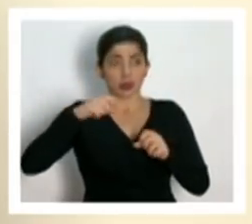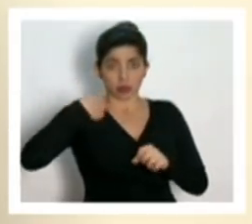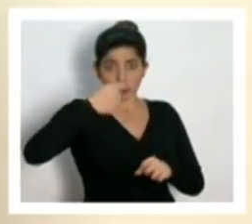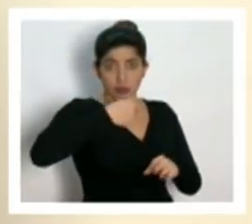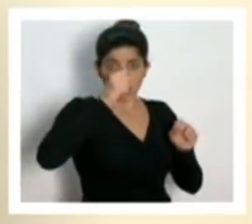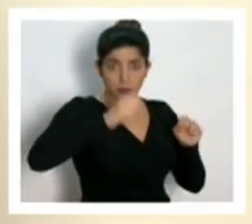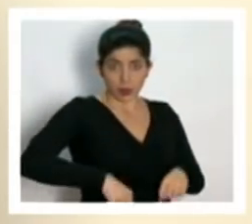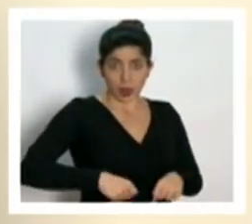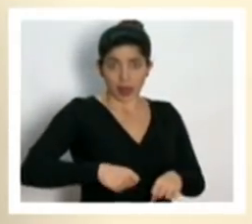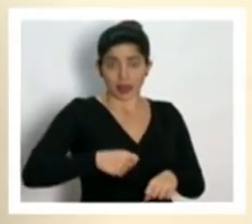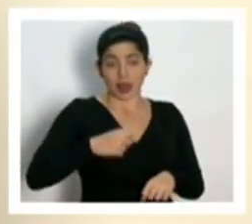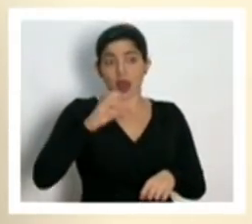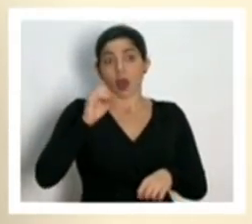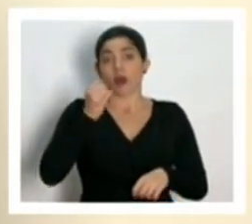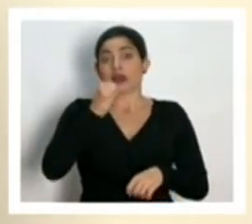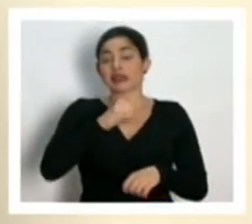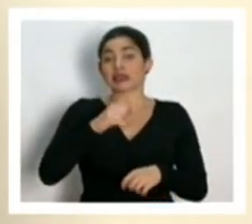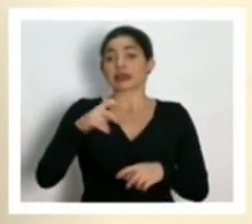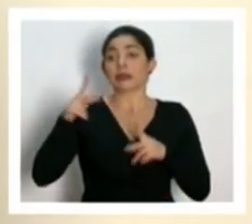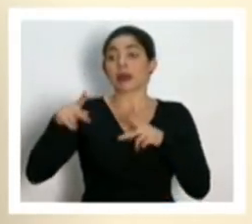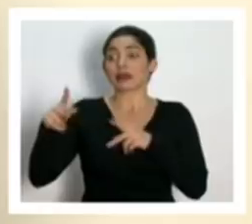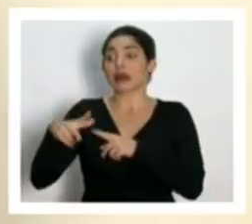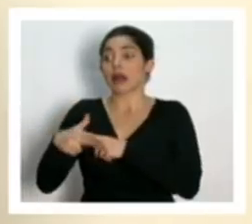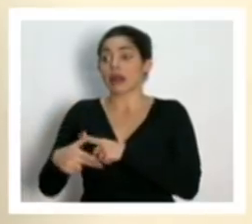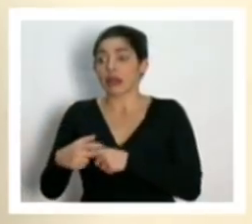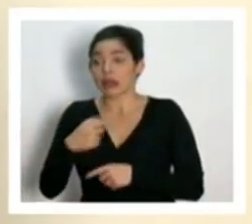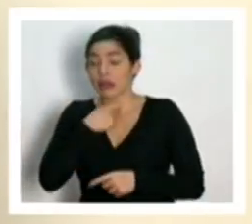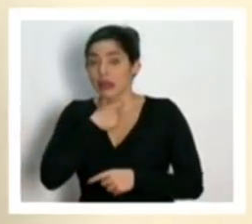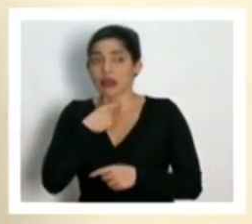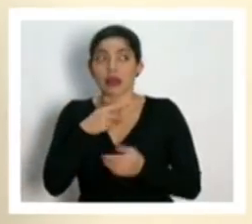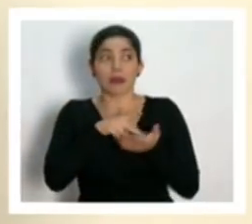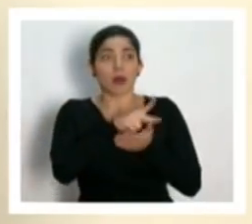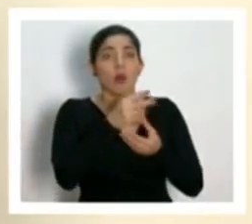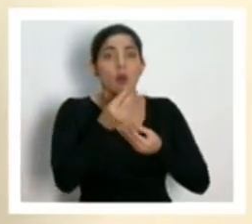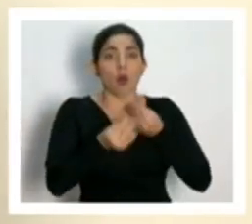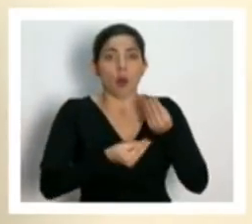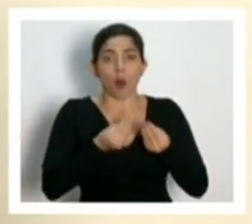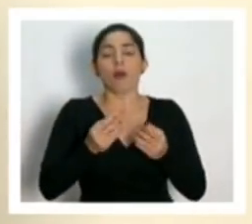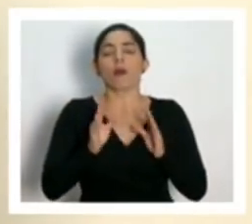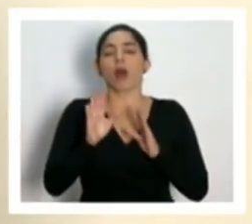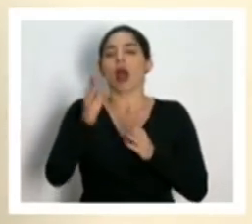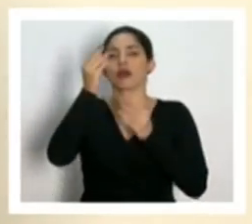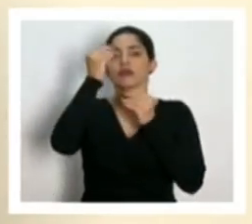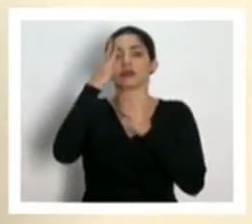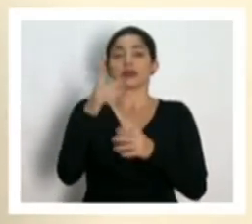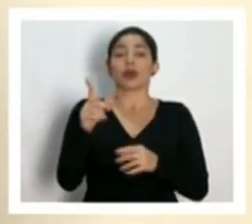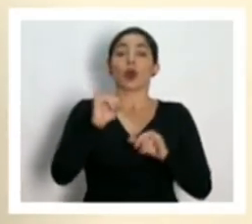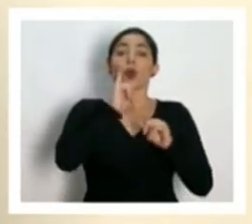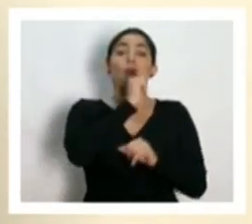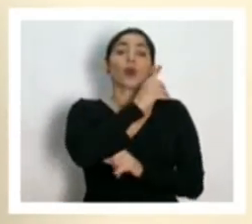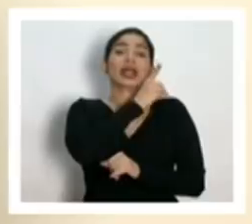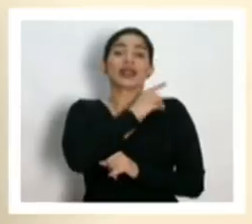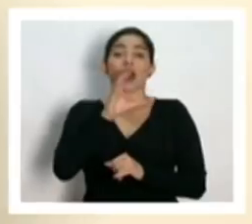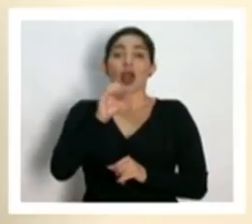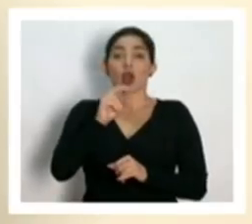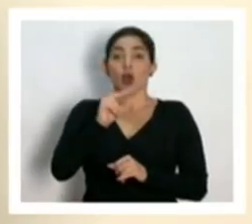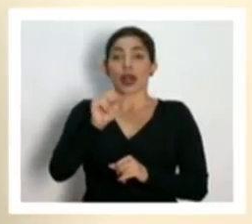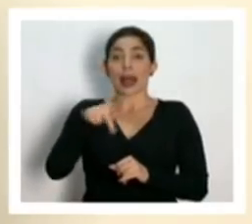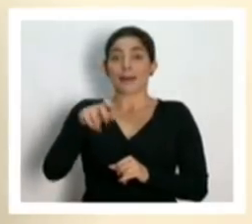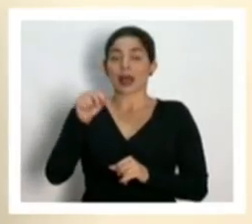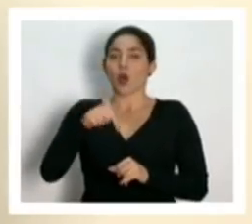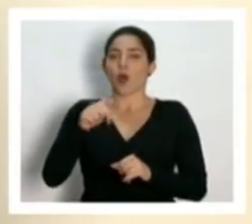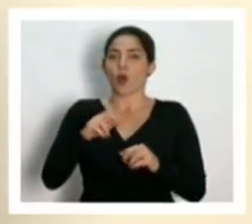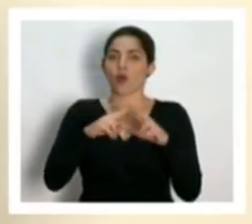despedidos por la crisis o vean ingresos reducidos a esta pregunta el día de hoy la junta directiva de CONAPE está sesionando para